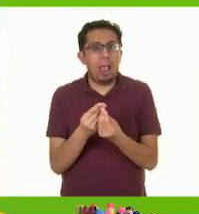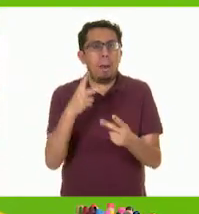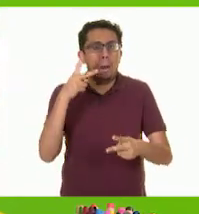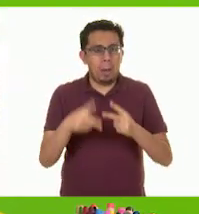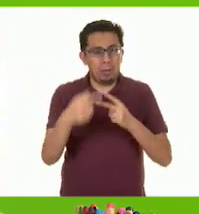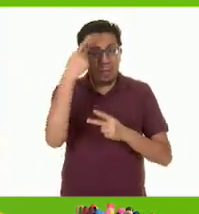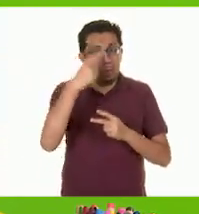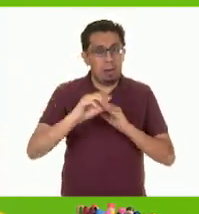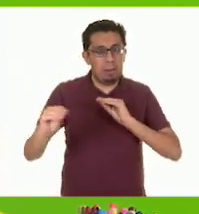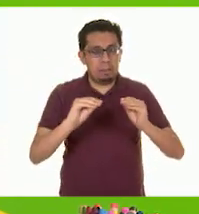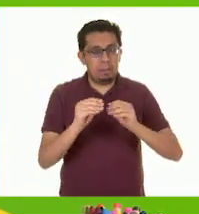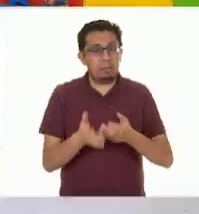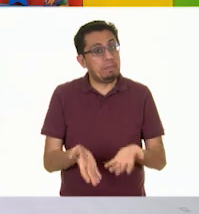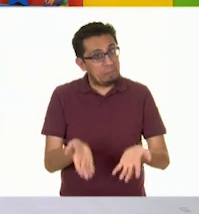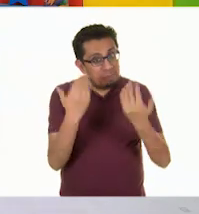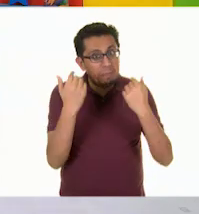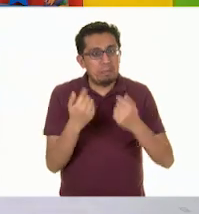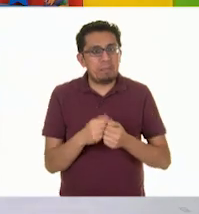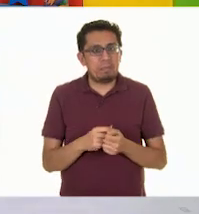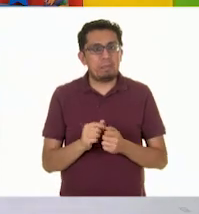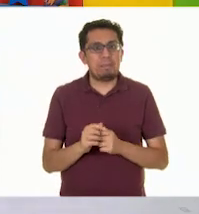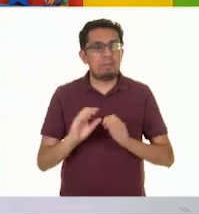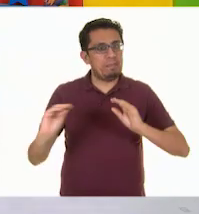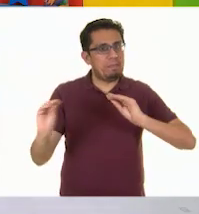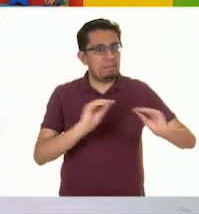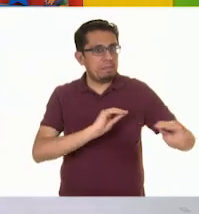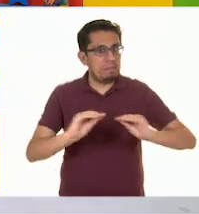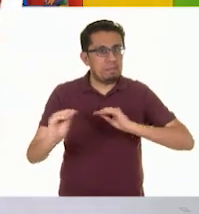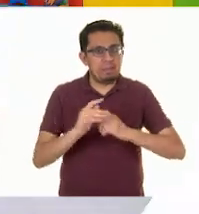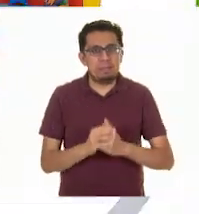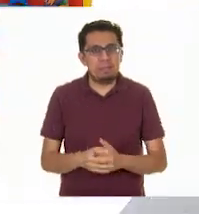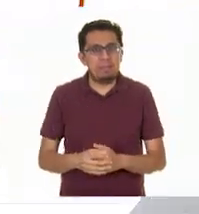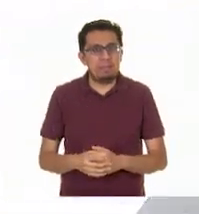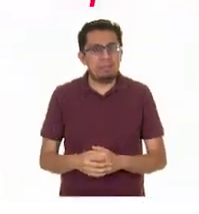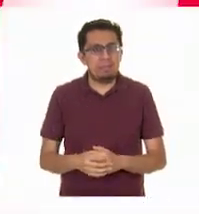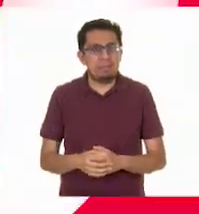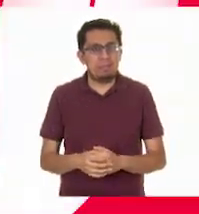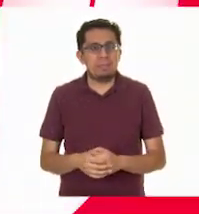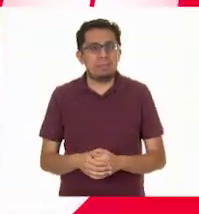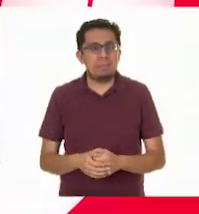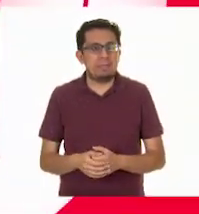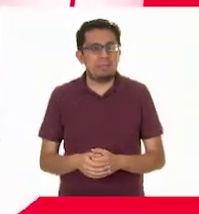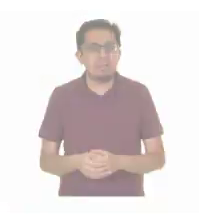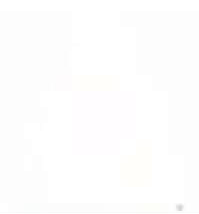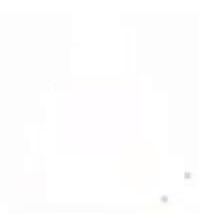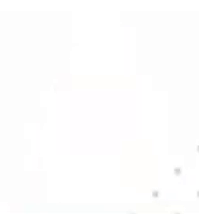activa. ¡Vamos! ¡Venga, Ana! ¡A estirarse! ¡Ay, qué rico! ¡Sí! ¡A estirarse!